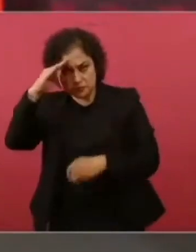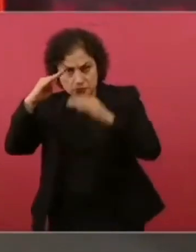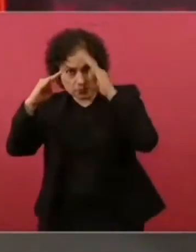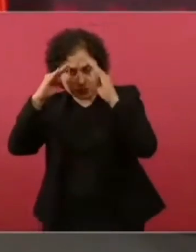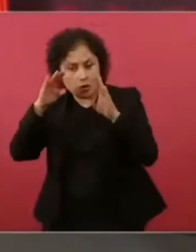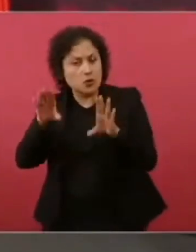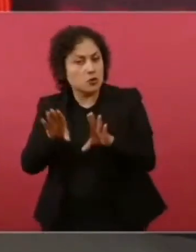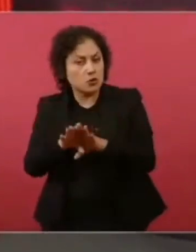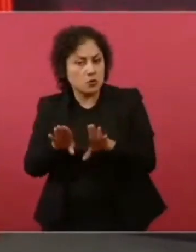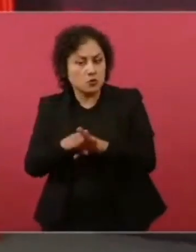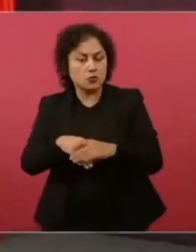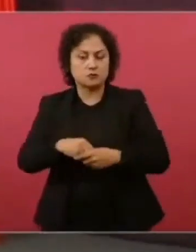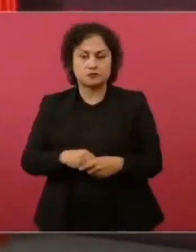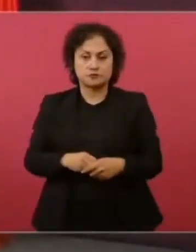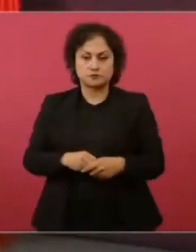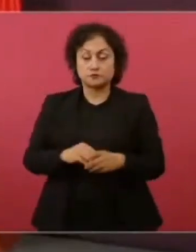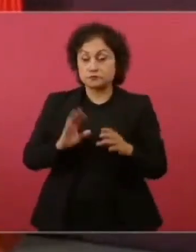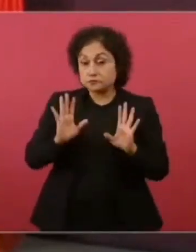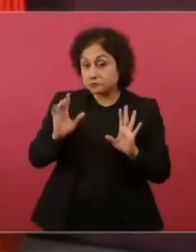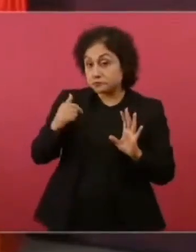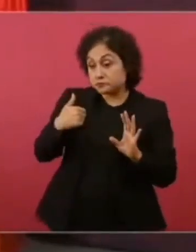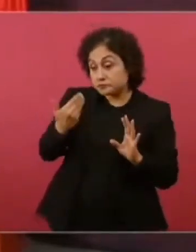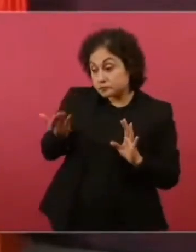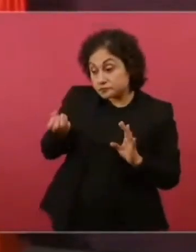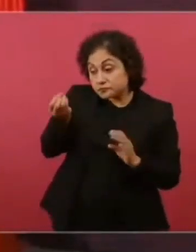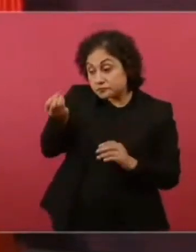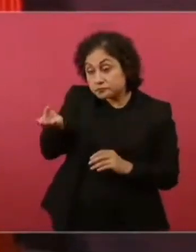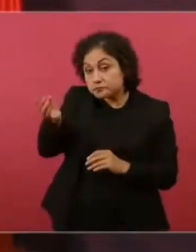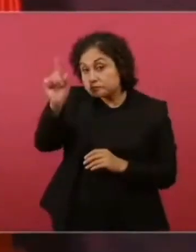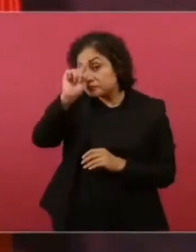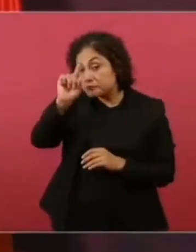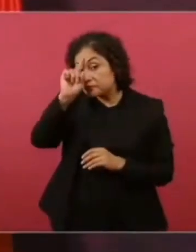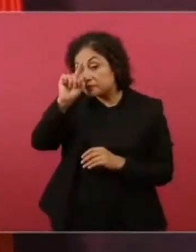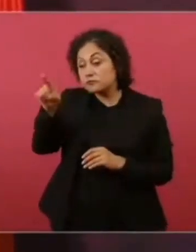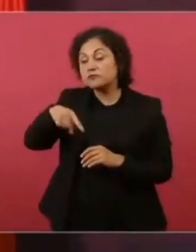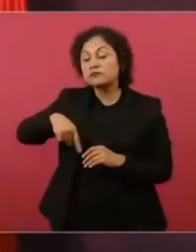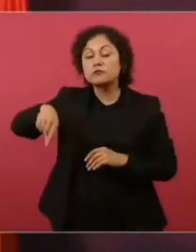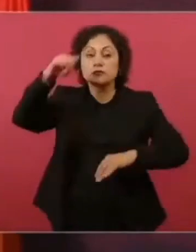se explorara la posibilidad de que lo hicieran